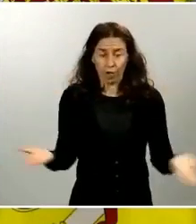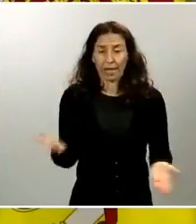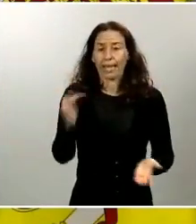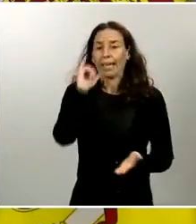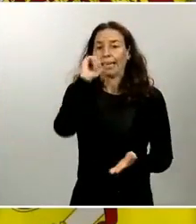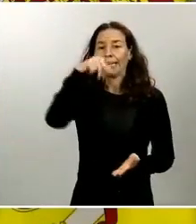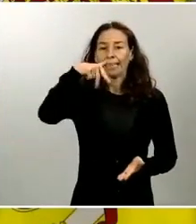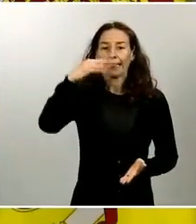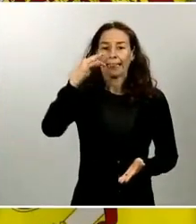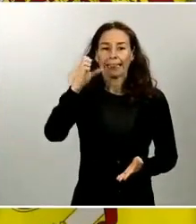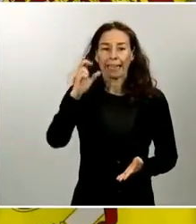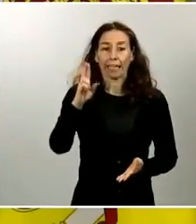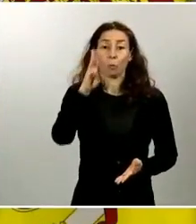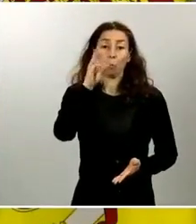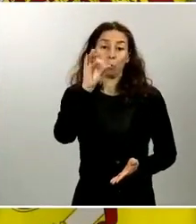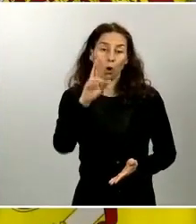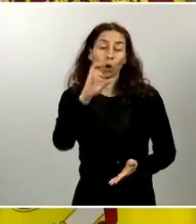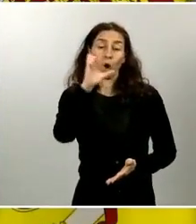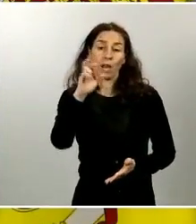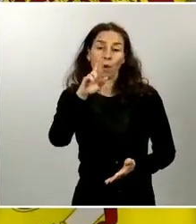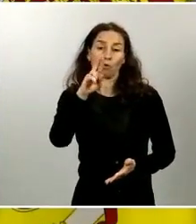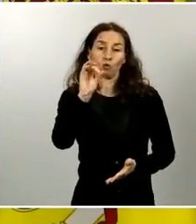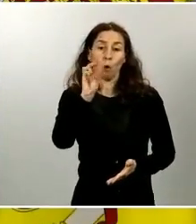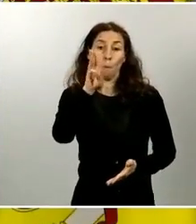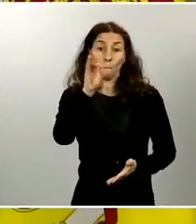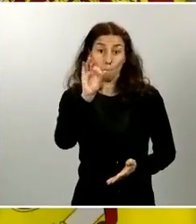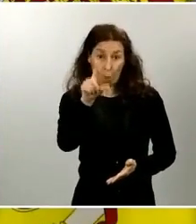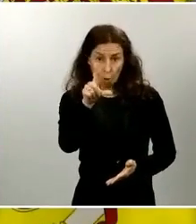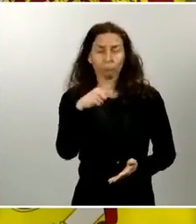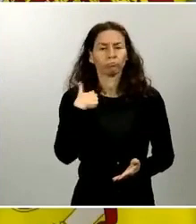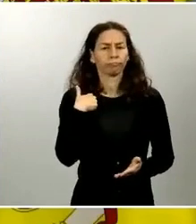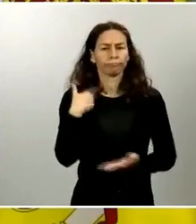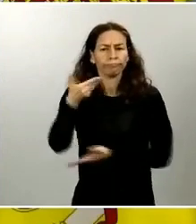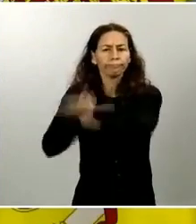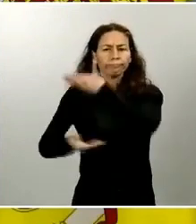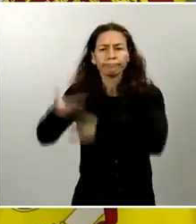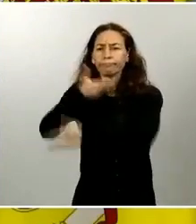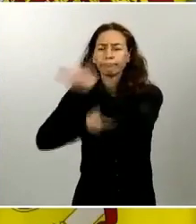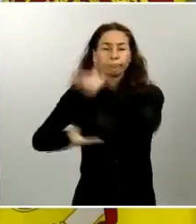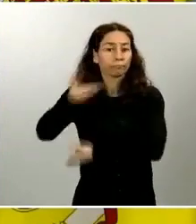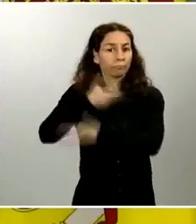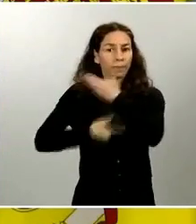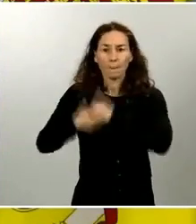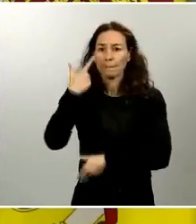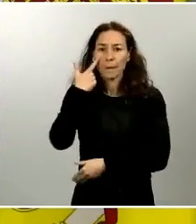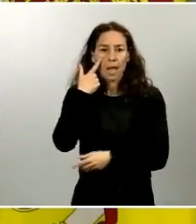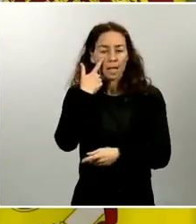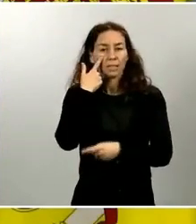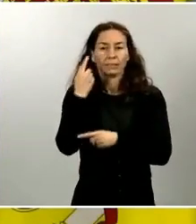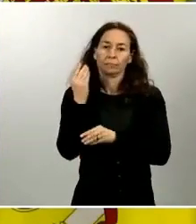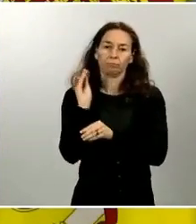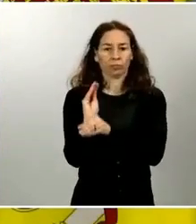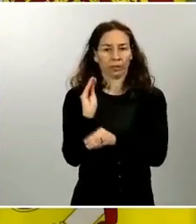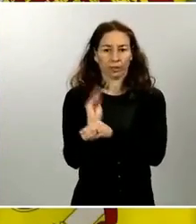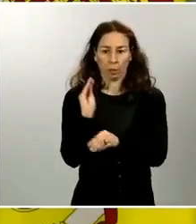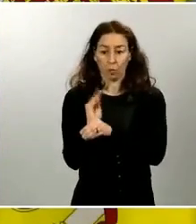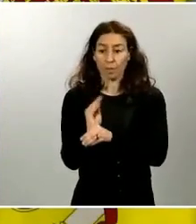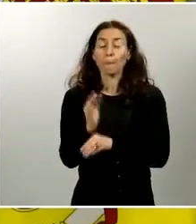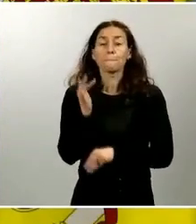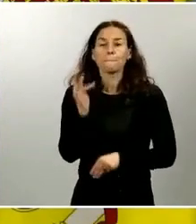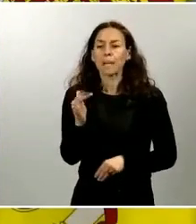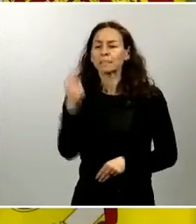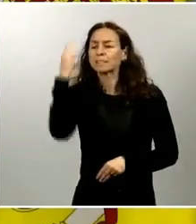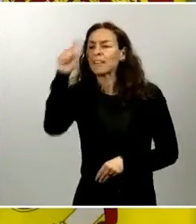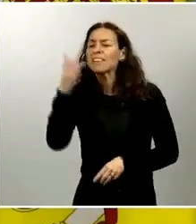desde donde se apoya las necesidades en materia de seguridad y de identidad de los españoles ante